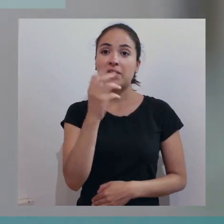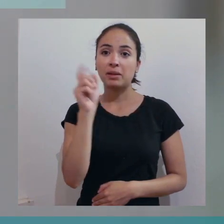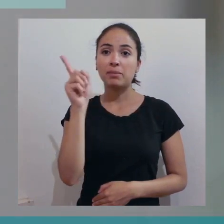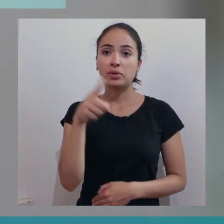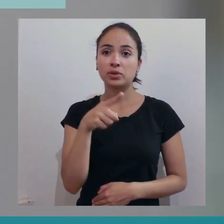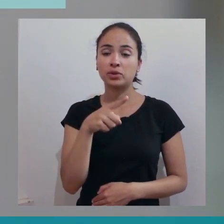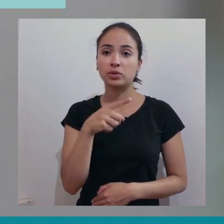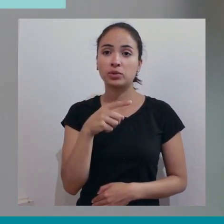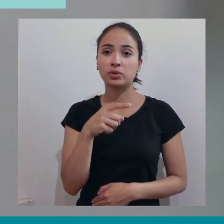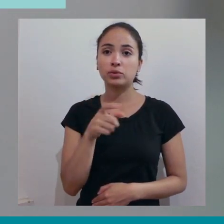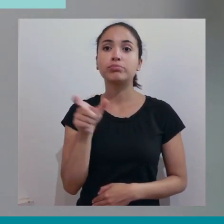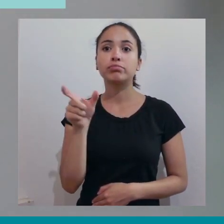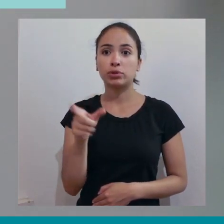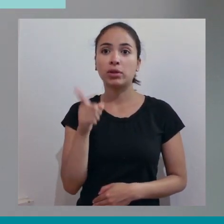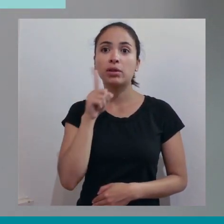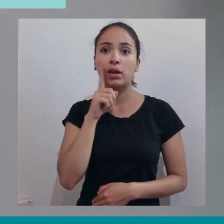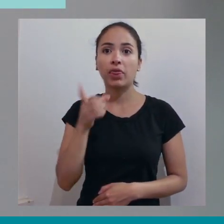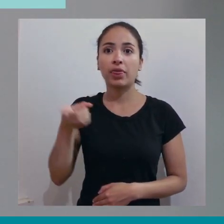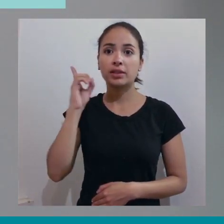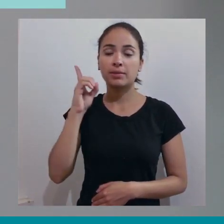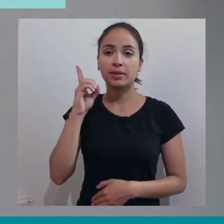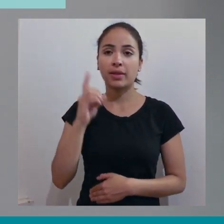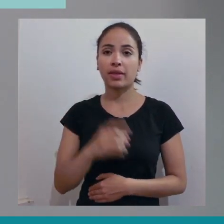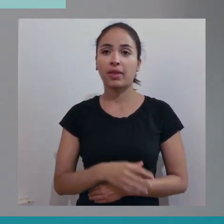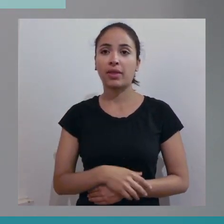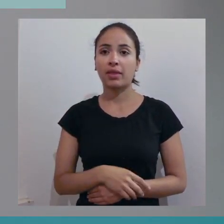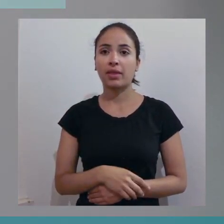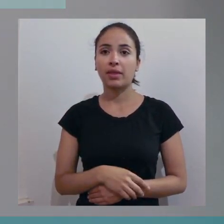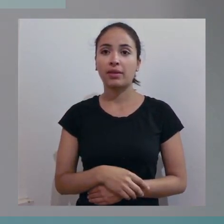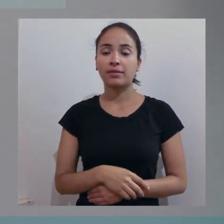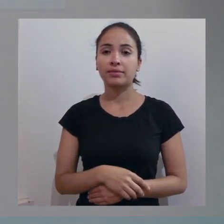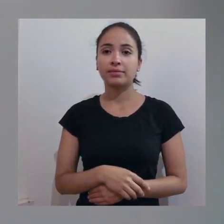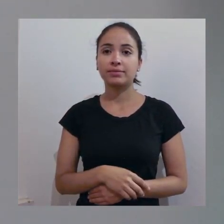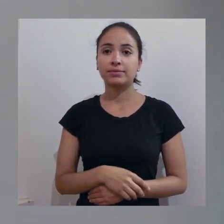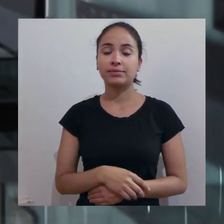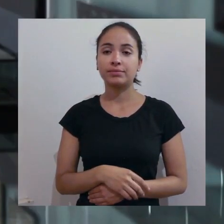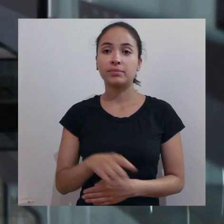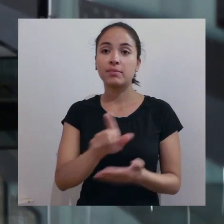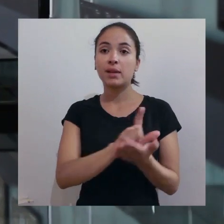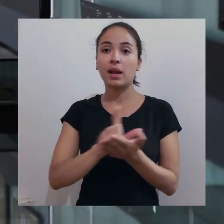En Chile, 20% de la población adulta se encuentra en situación de discapacidad.